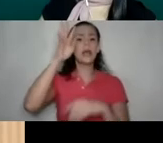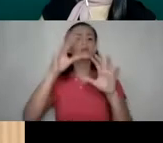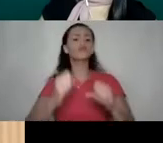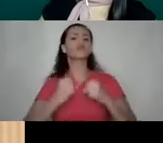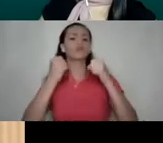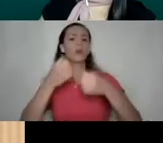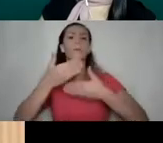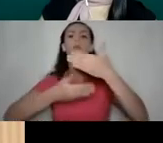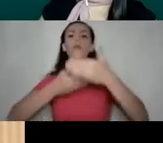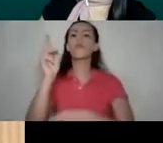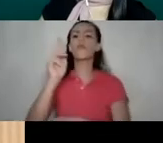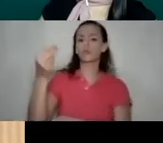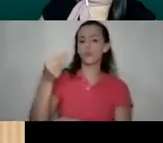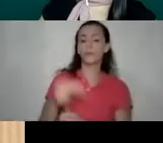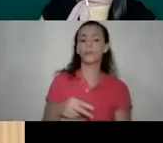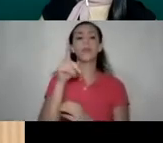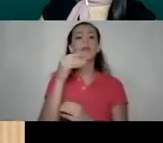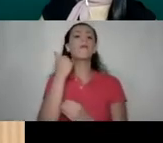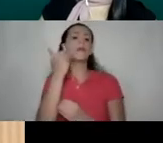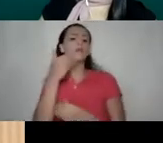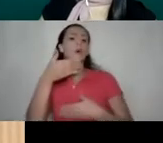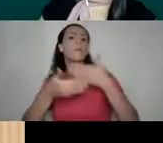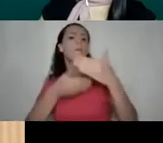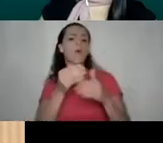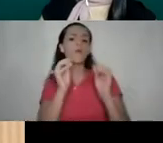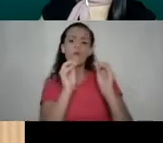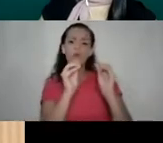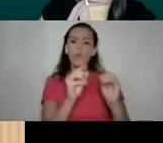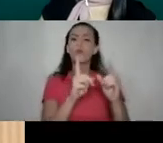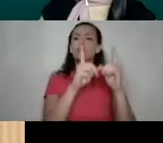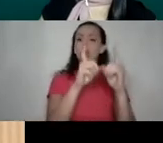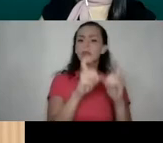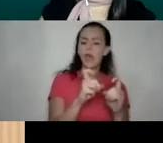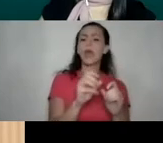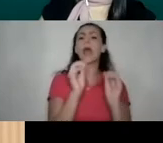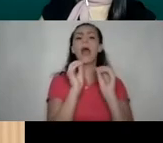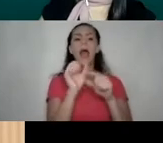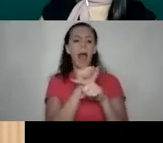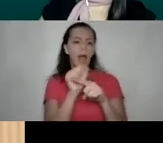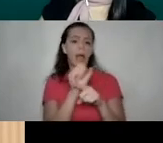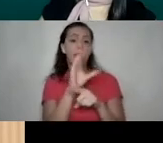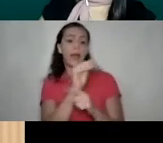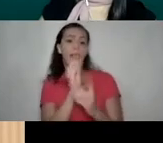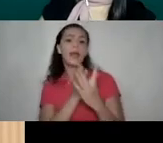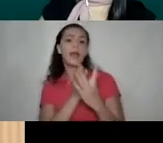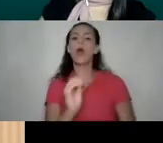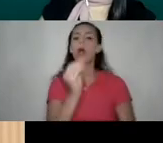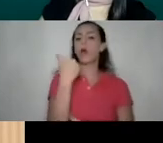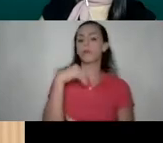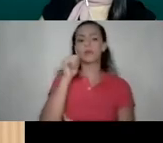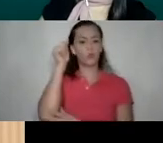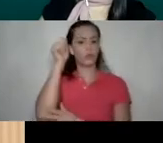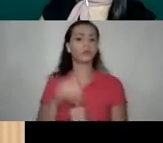recursos humanos. Facilitador de procesos formativos, diagnósticos, de capacitación y de intervención en adolescentes y adultos.